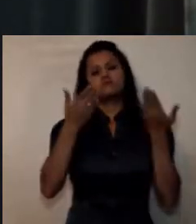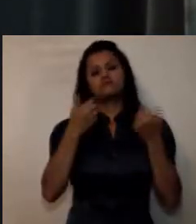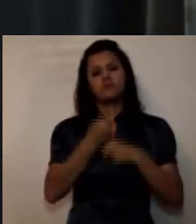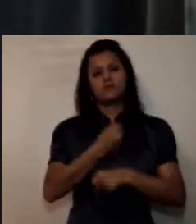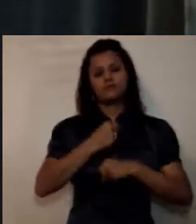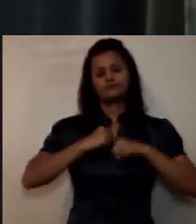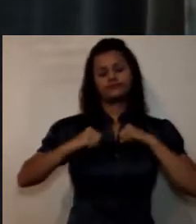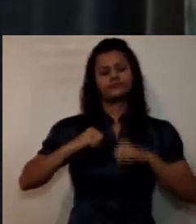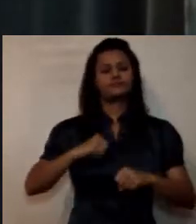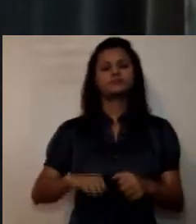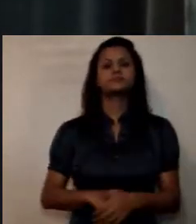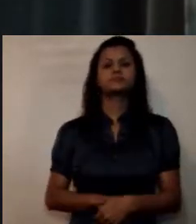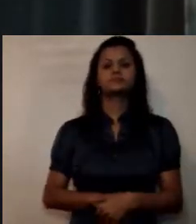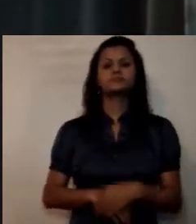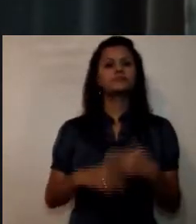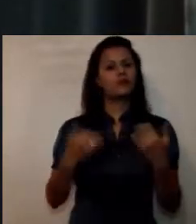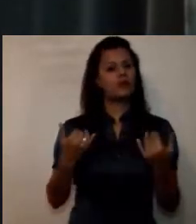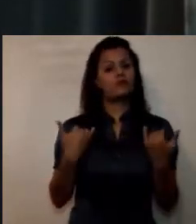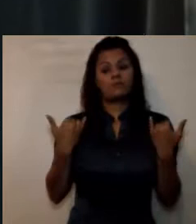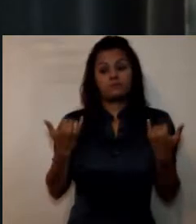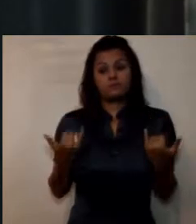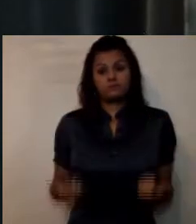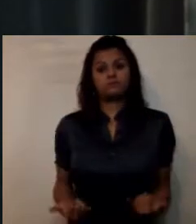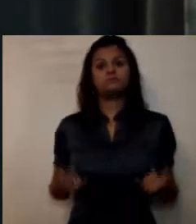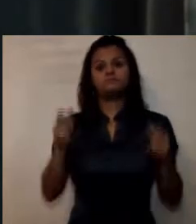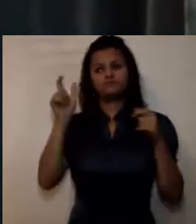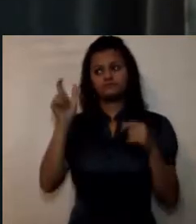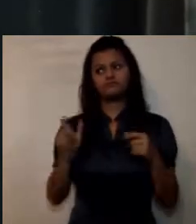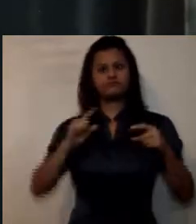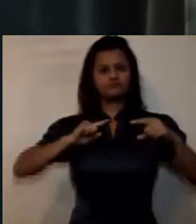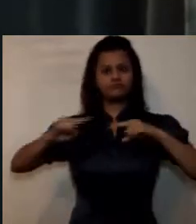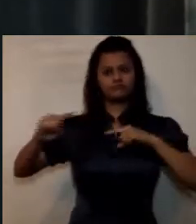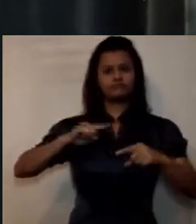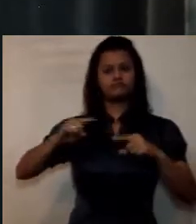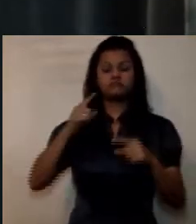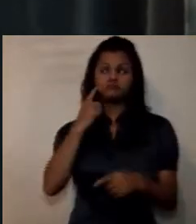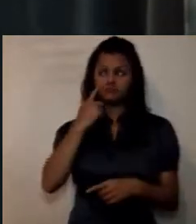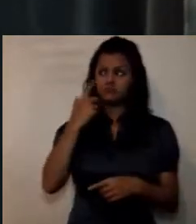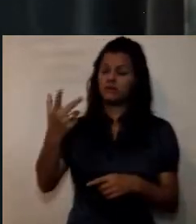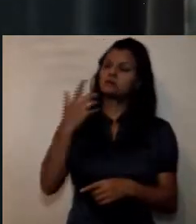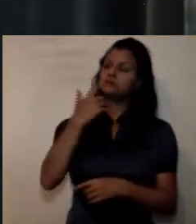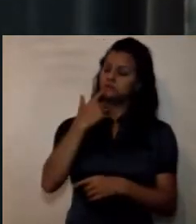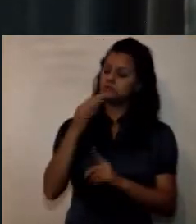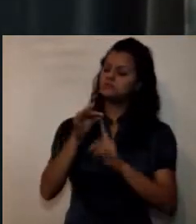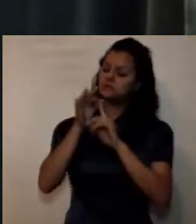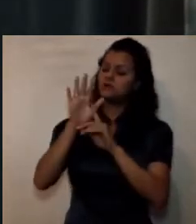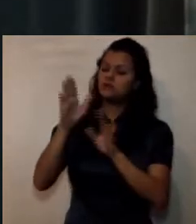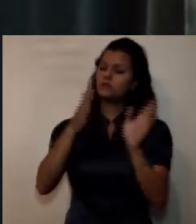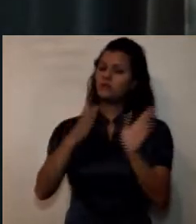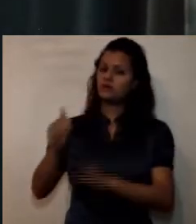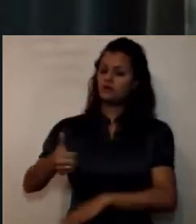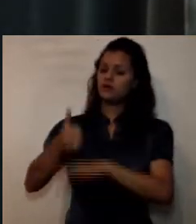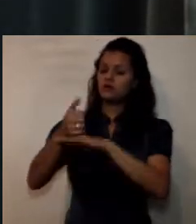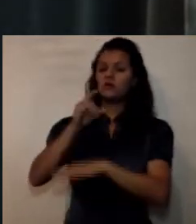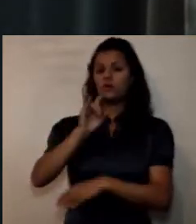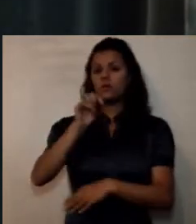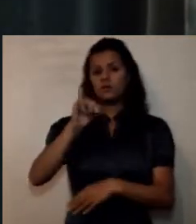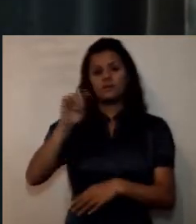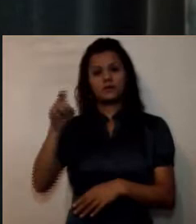respecto de la actual administración muy particularmente el plan rectoral la UMNG un propósito común